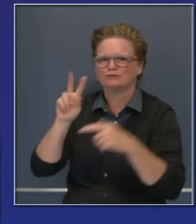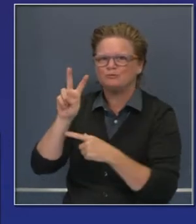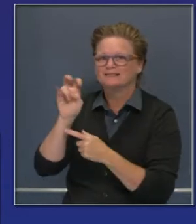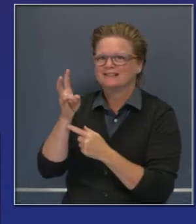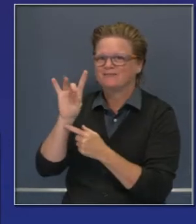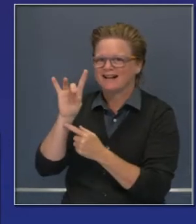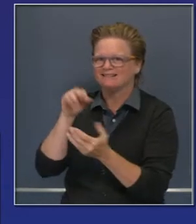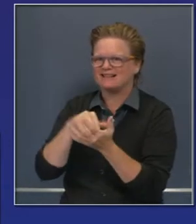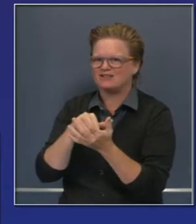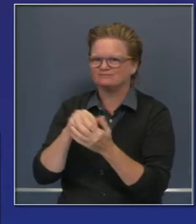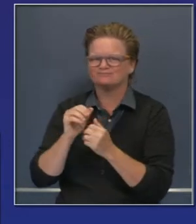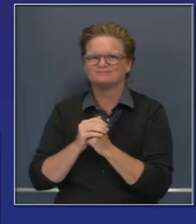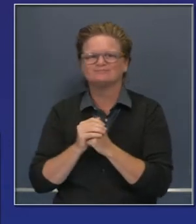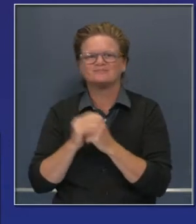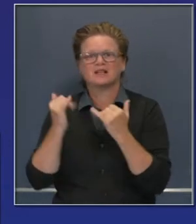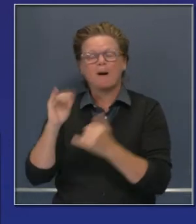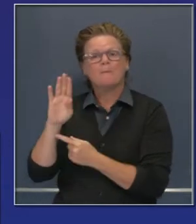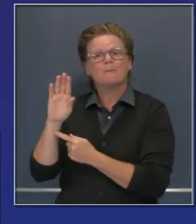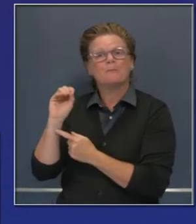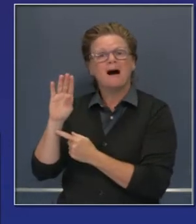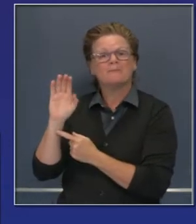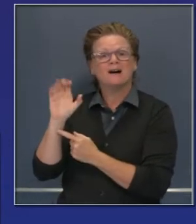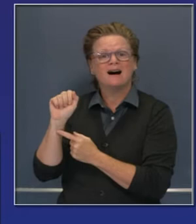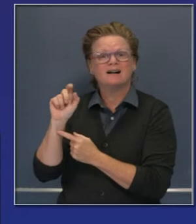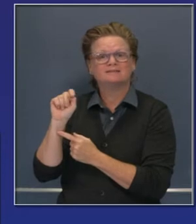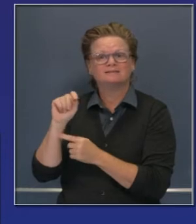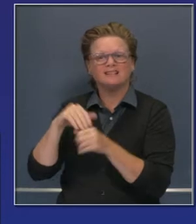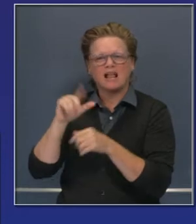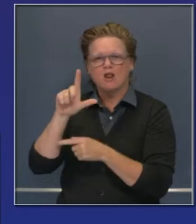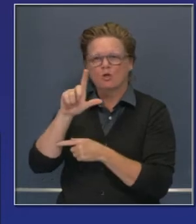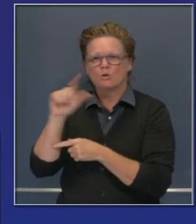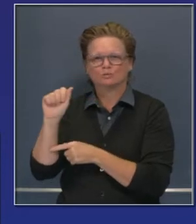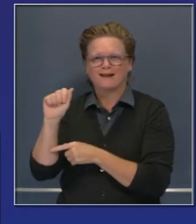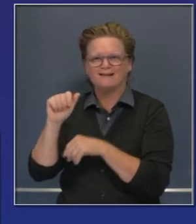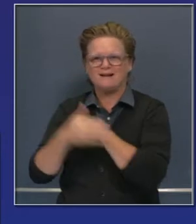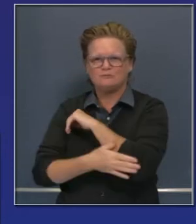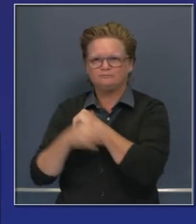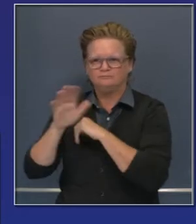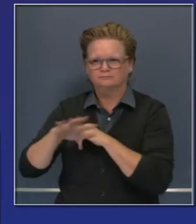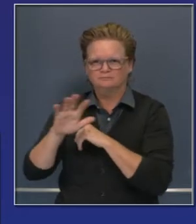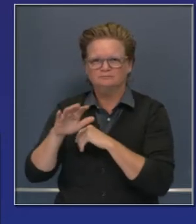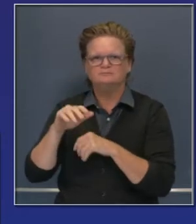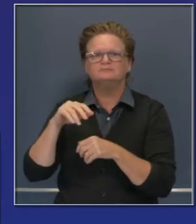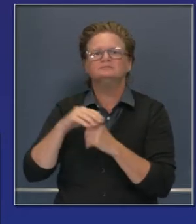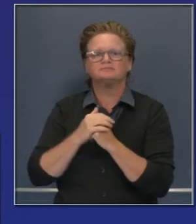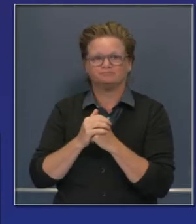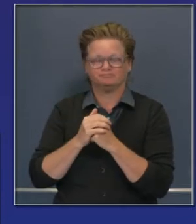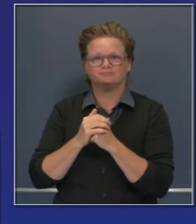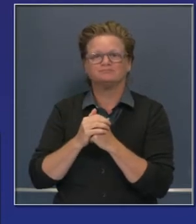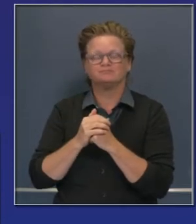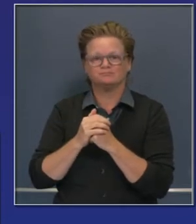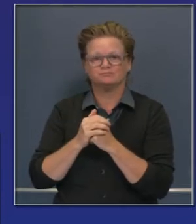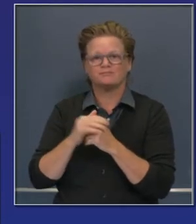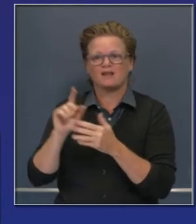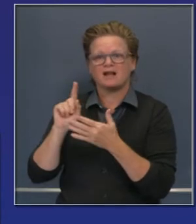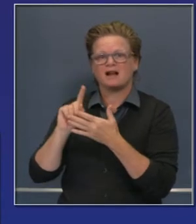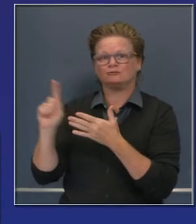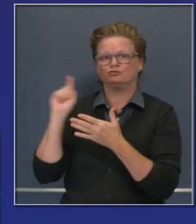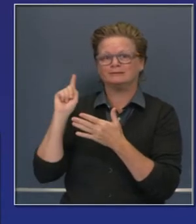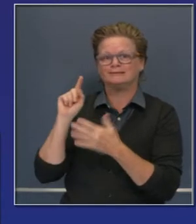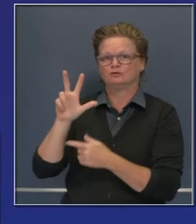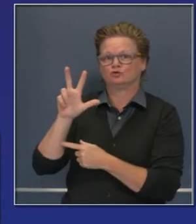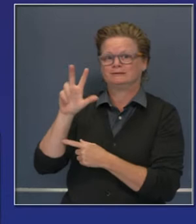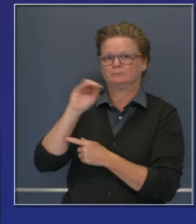atención también. El incendio de Bobcat en el condado de Los Ángeles tiene contención de 3%, 44,000 acres